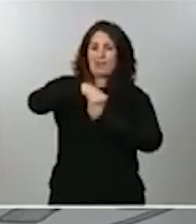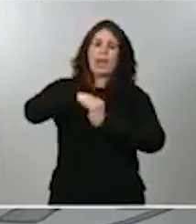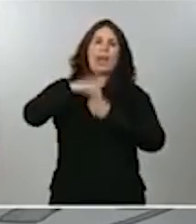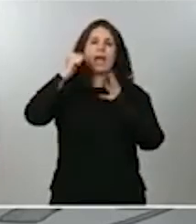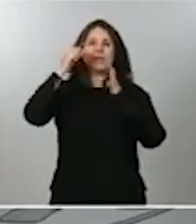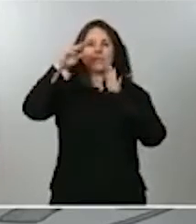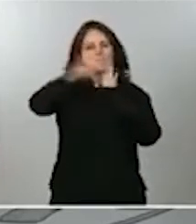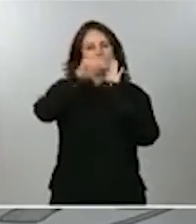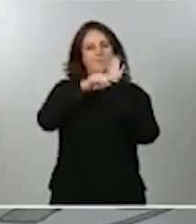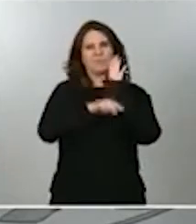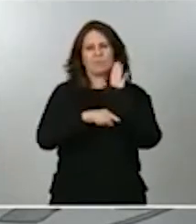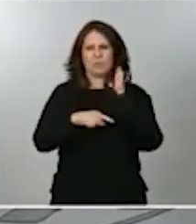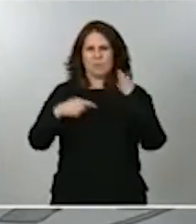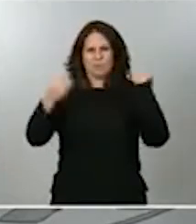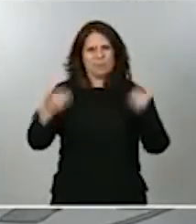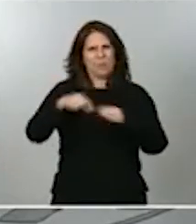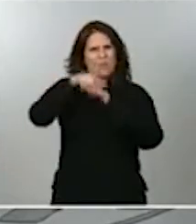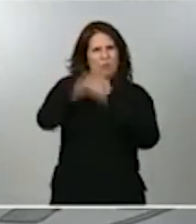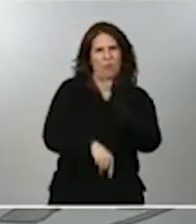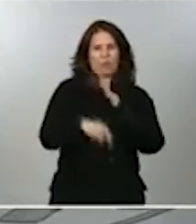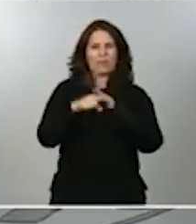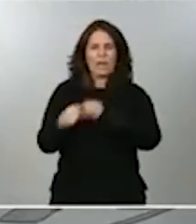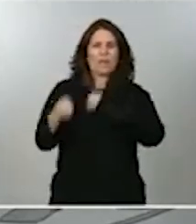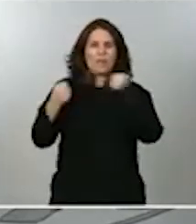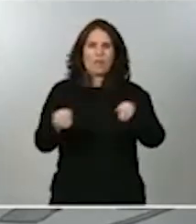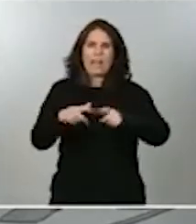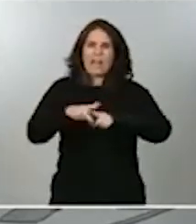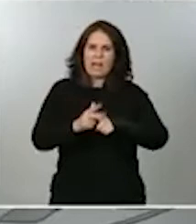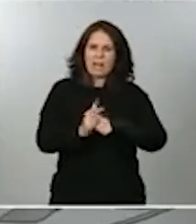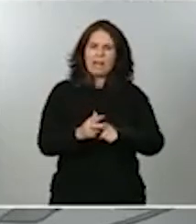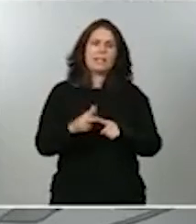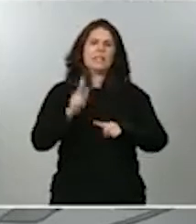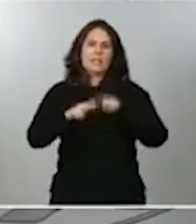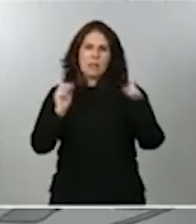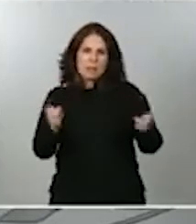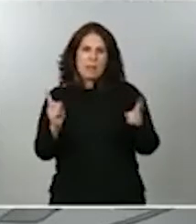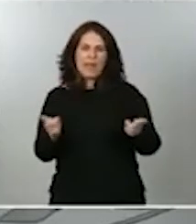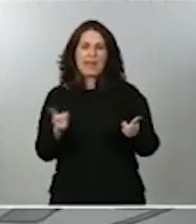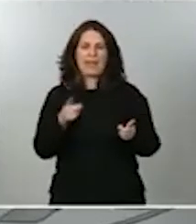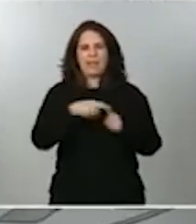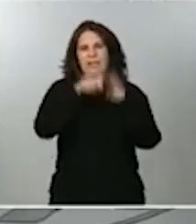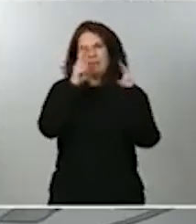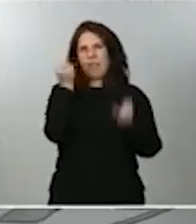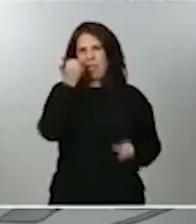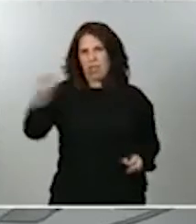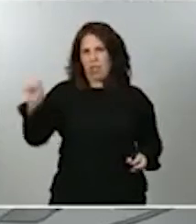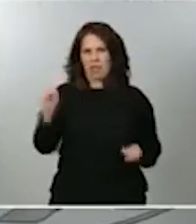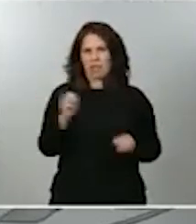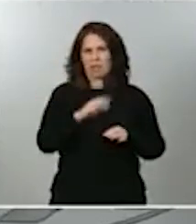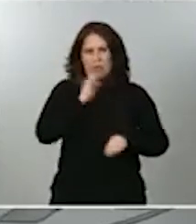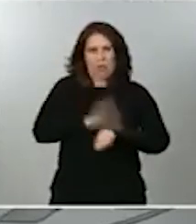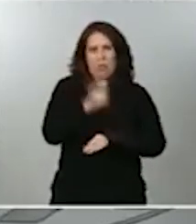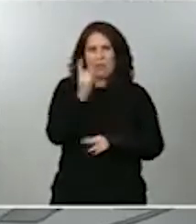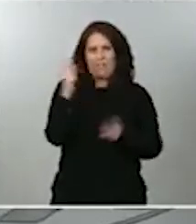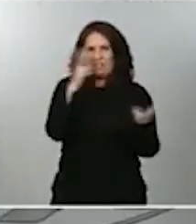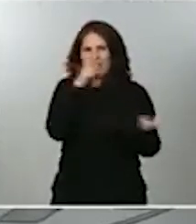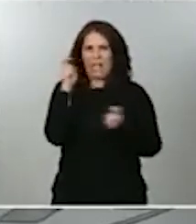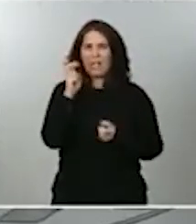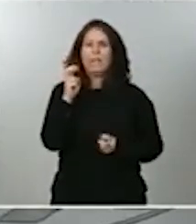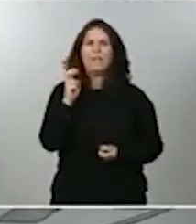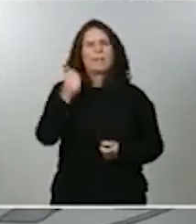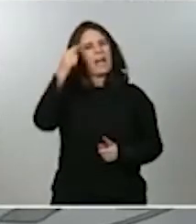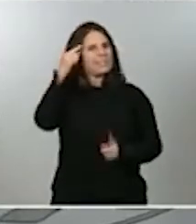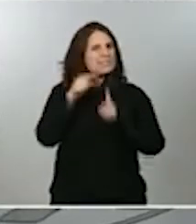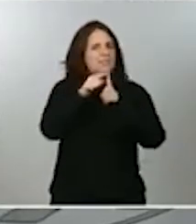refuerzan herramientas que previenen que combaten esta evasión fiscal y ponen el foco en las fórmulas de fraude más